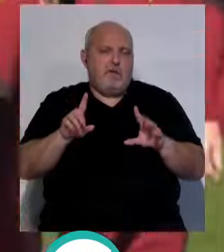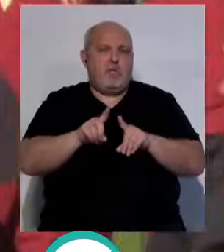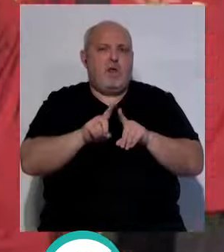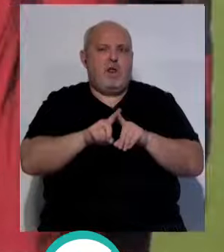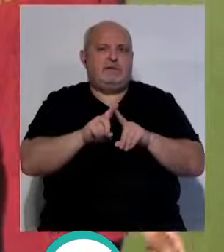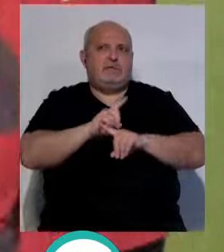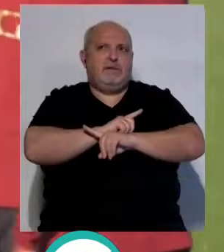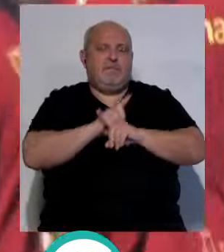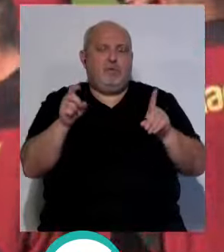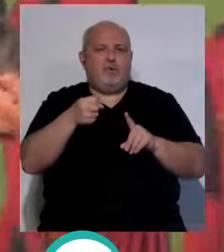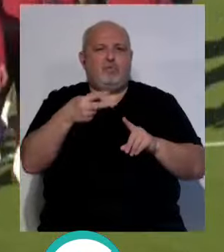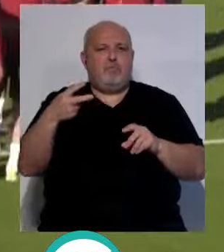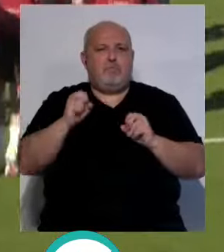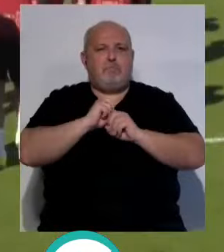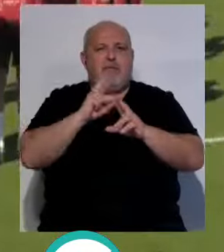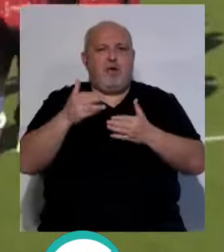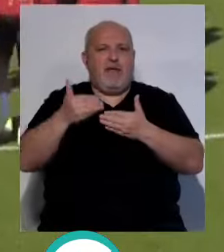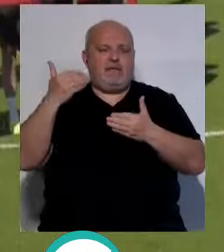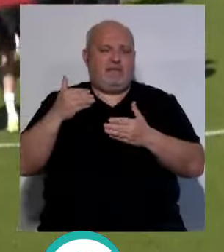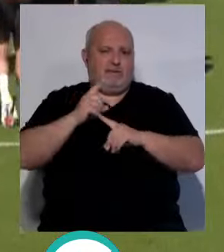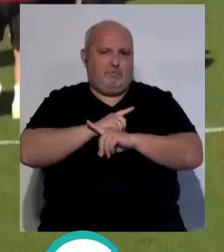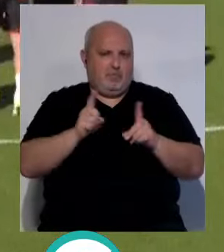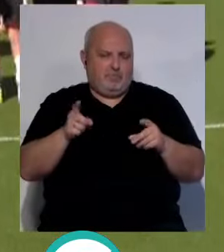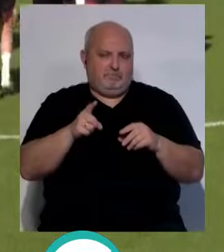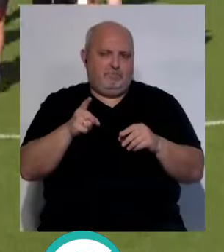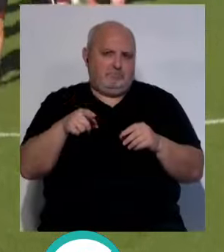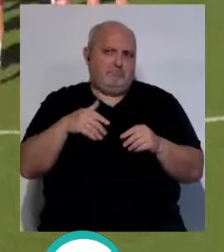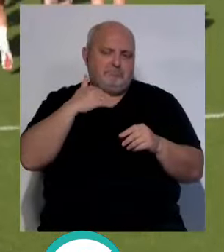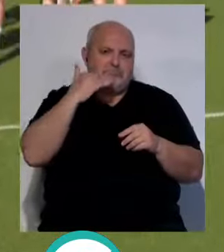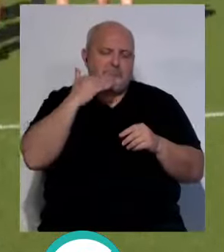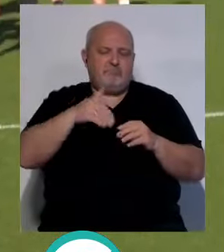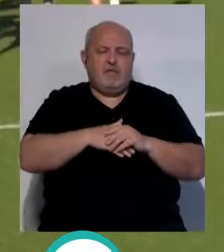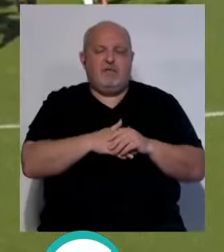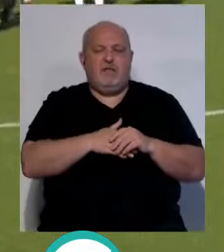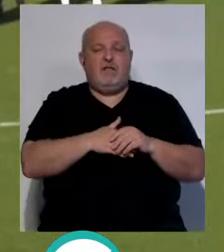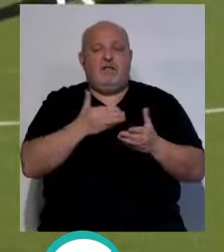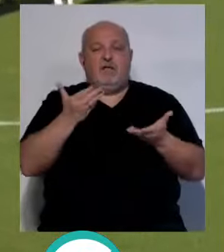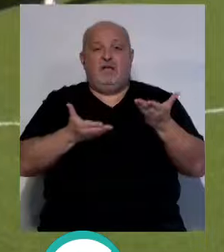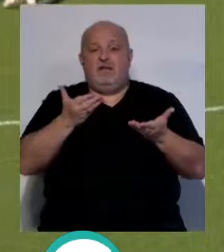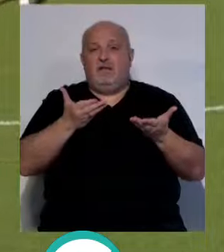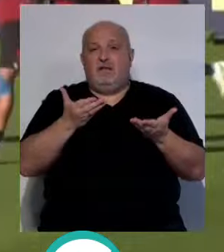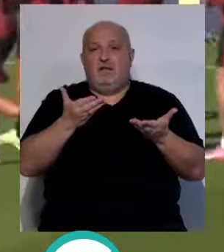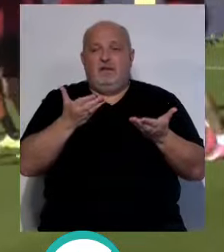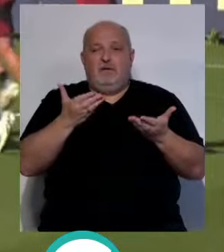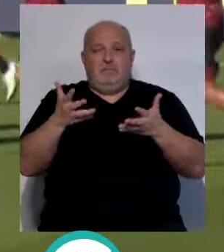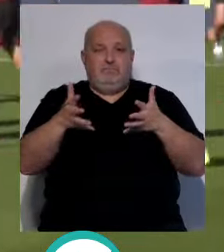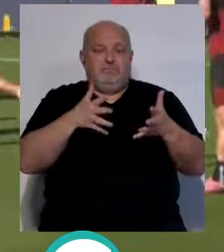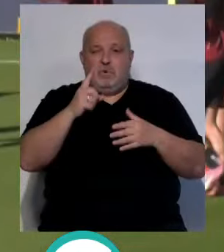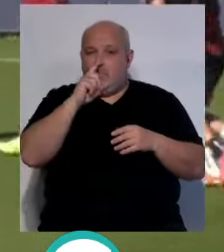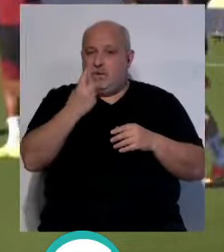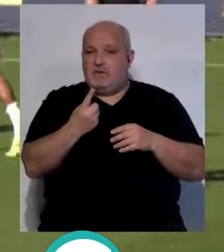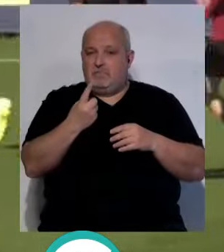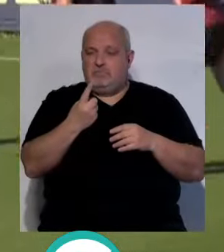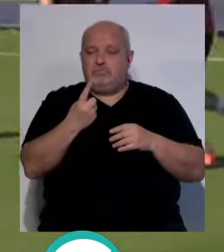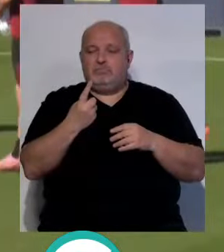no están todos los resultados que se tenían. Y ahora tenemos una oportunidad también porque hace exactamente, bueno, aproximadamente un año,